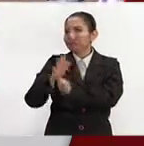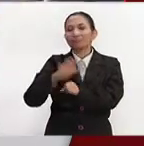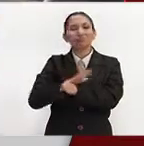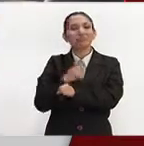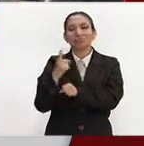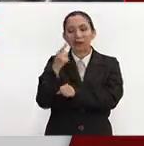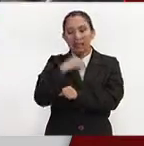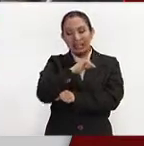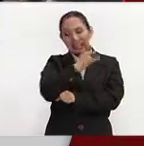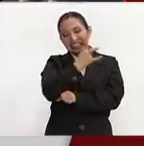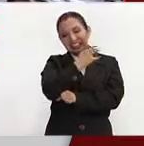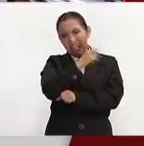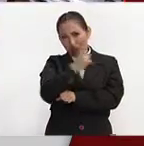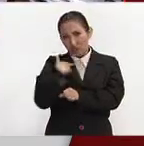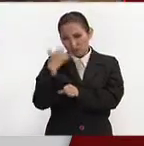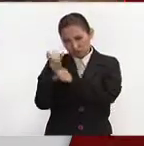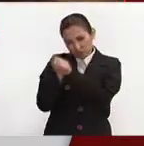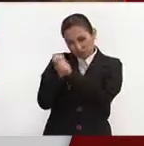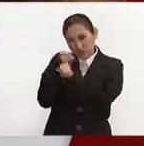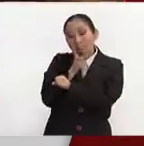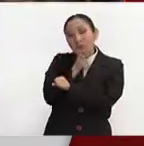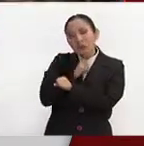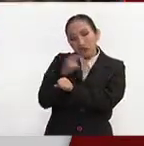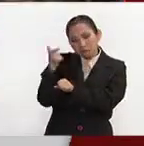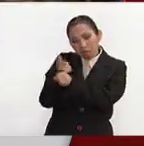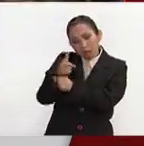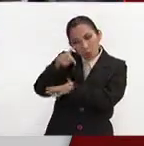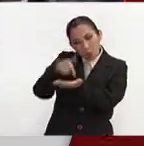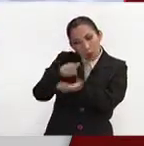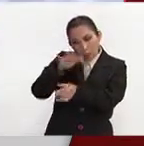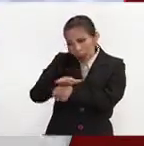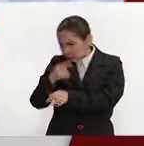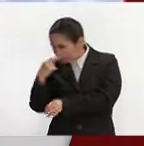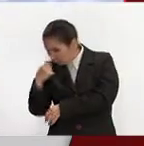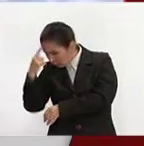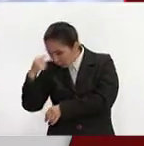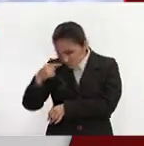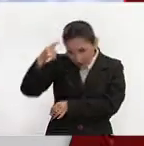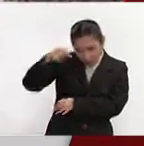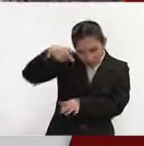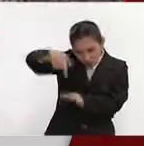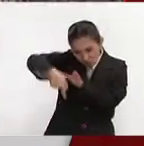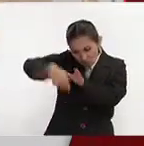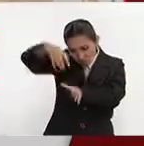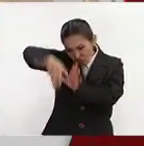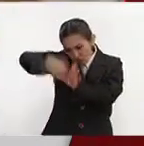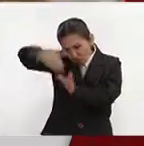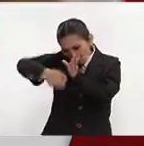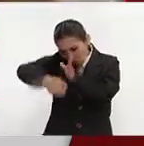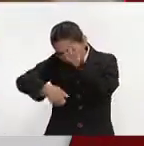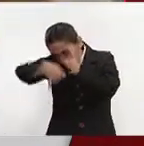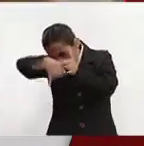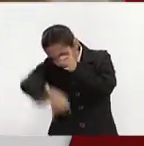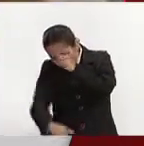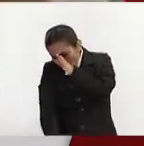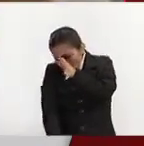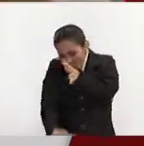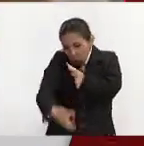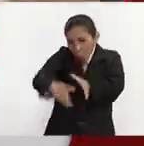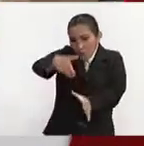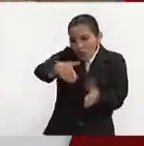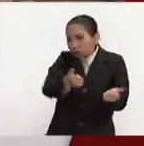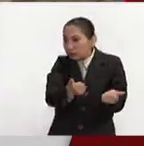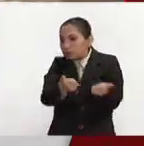los ingenieros petroleros localizan dónde es más factible perforar un pozo, extraerlo y